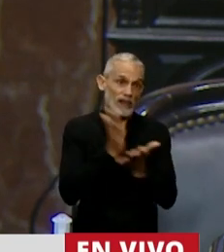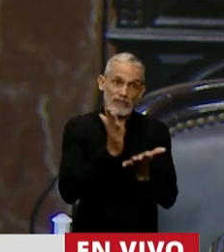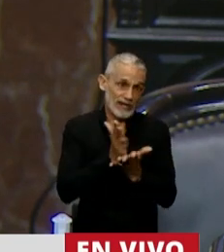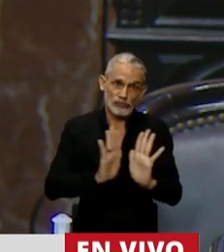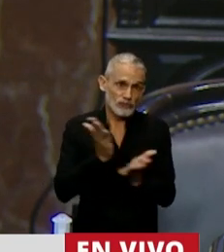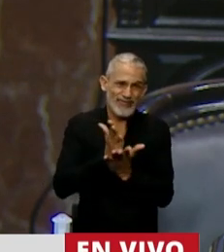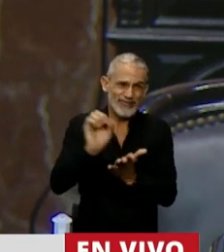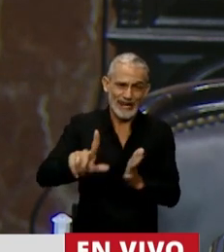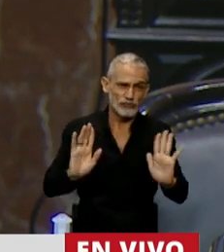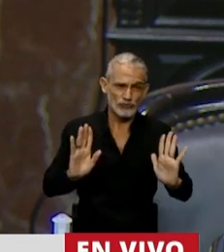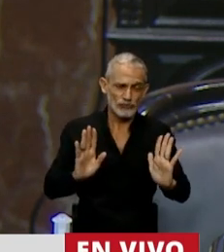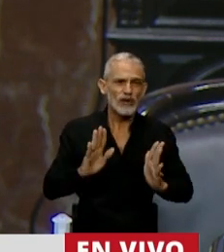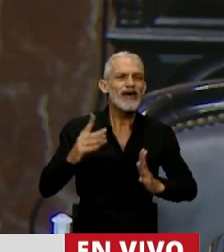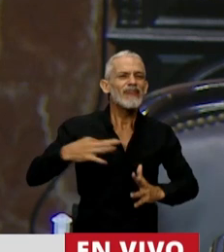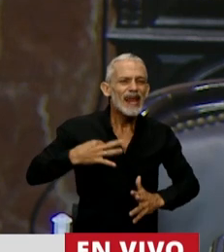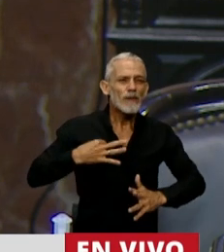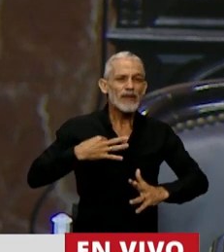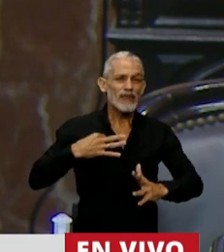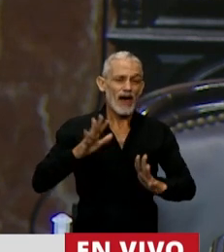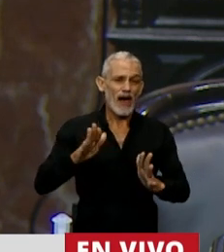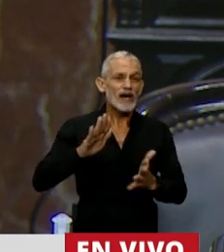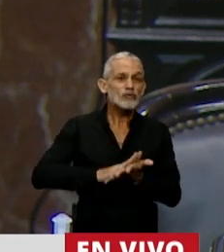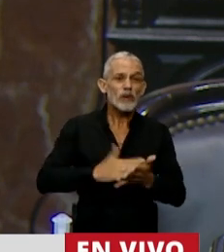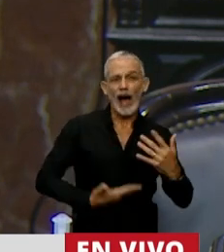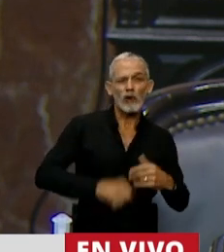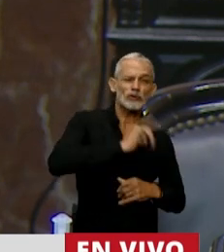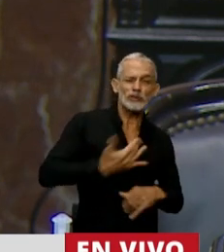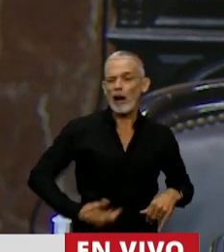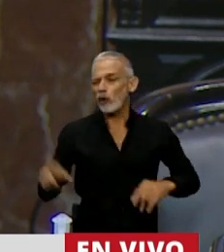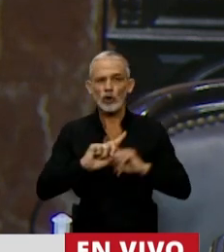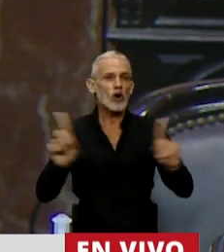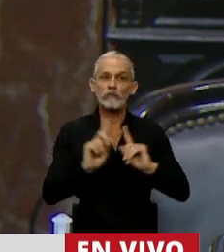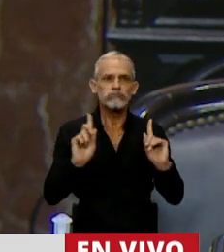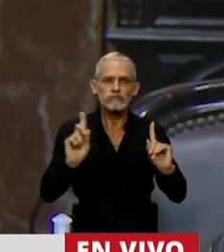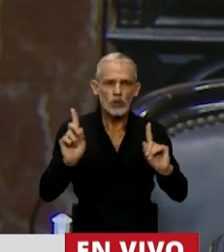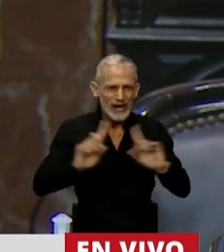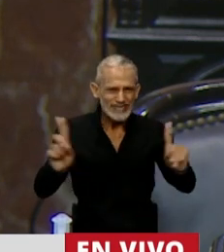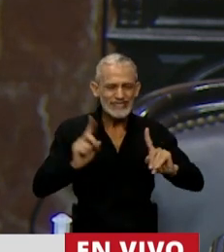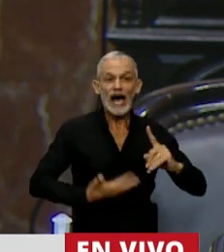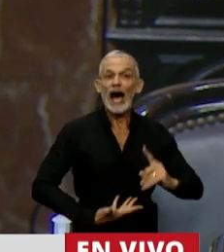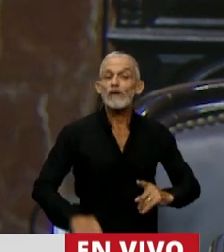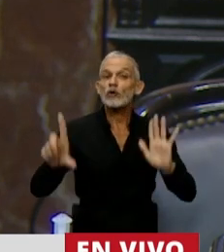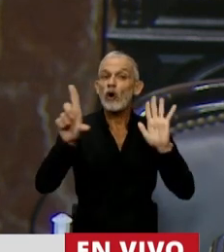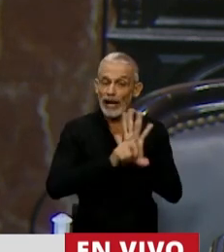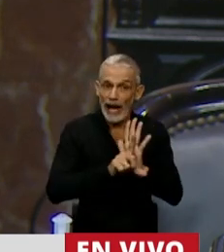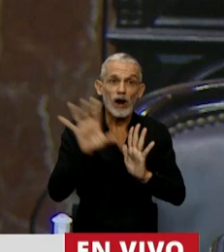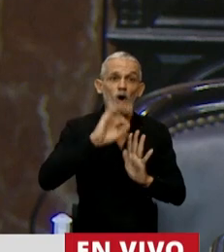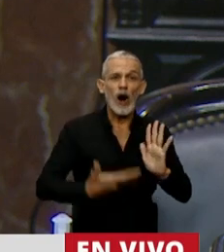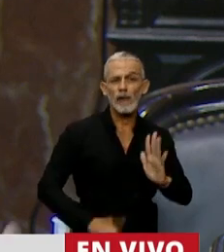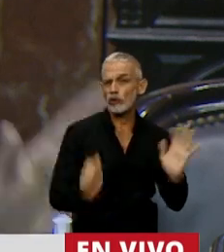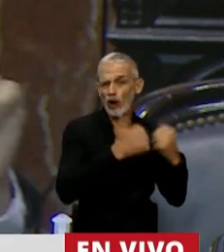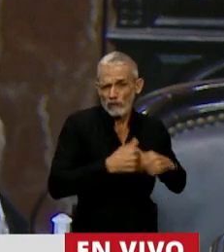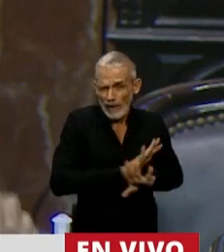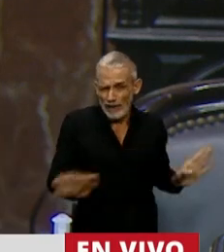se trata de la vida y no se trata de aborto sí o aborto no, se trata de aborto legal o aborto